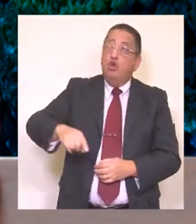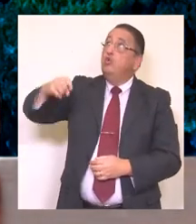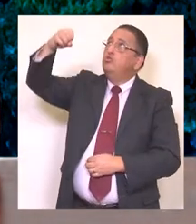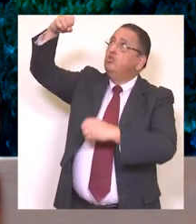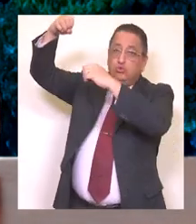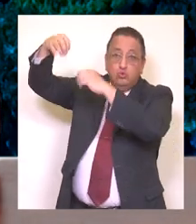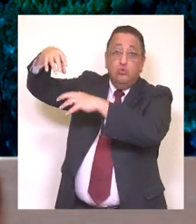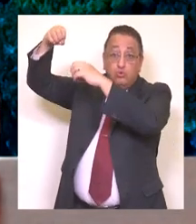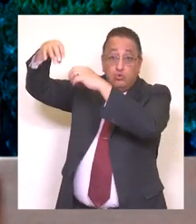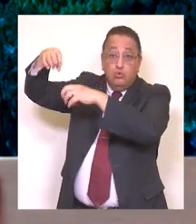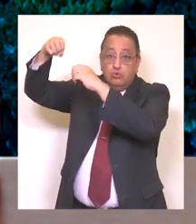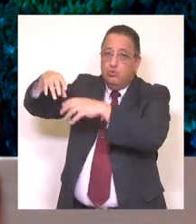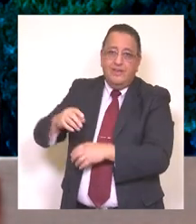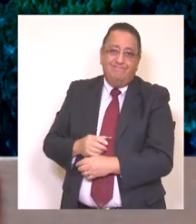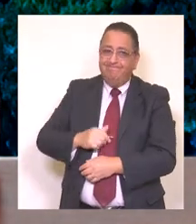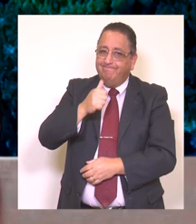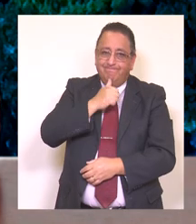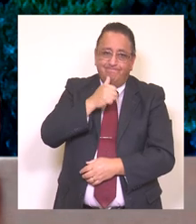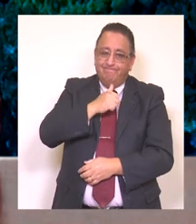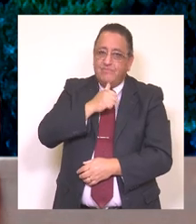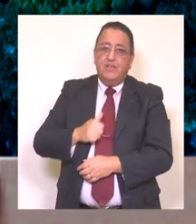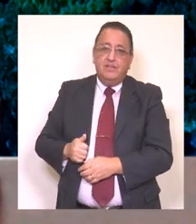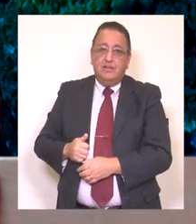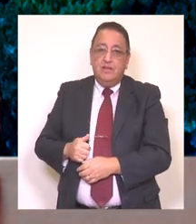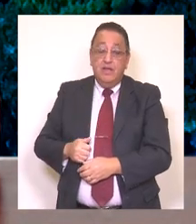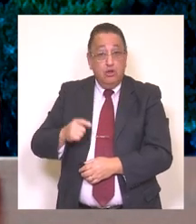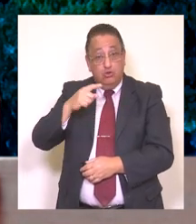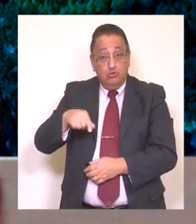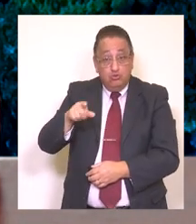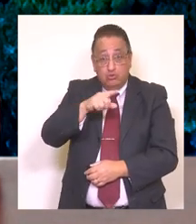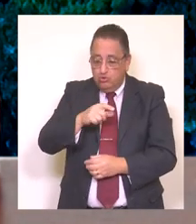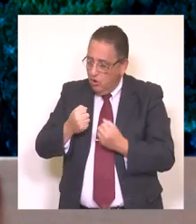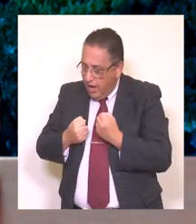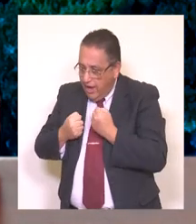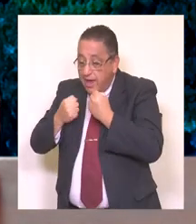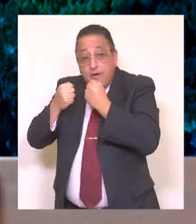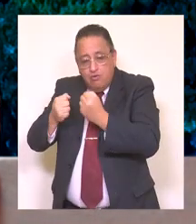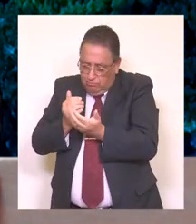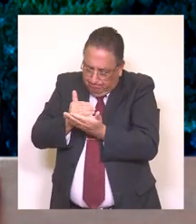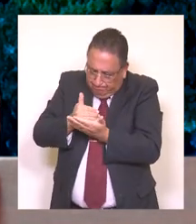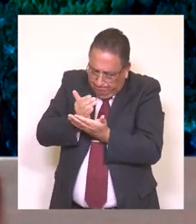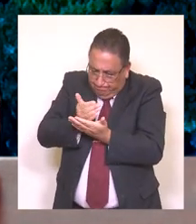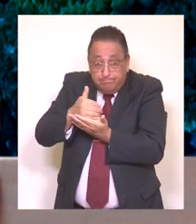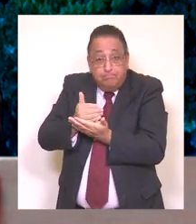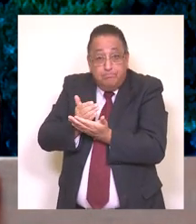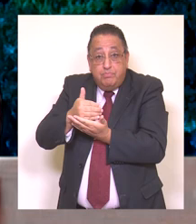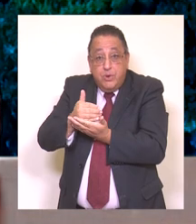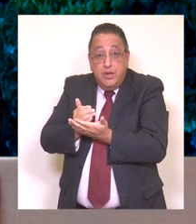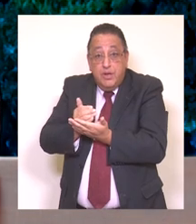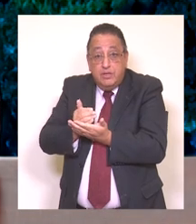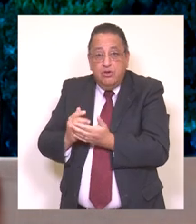sequía que les afecta en etapas o periodos de primavera-verano, y por eso mismo hemos seguido postulando